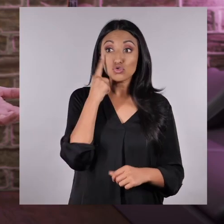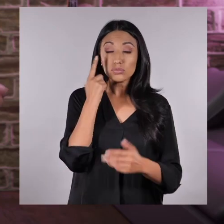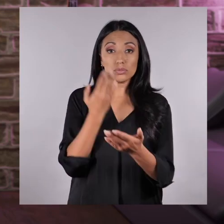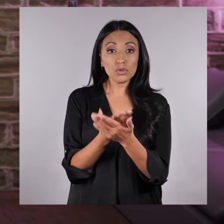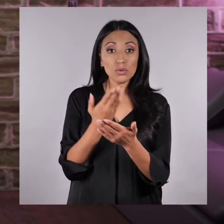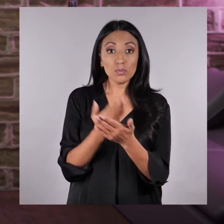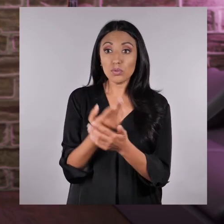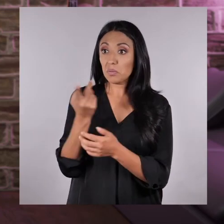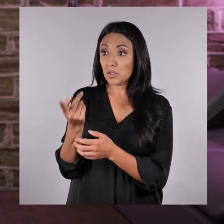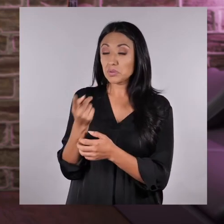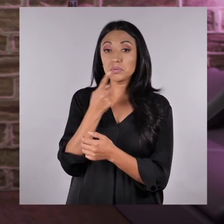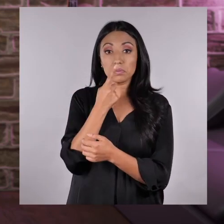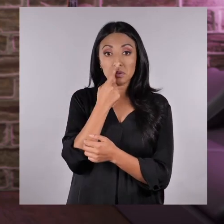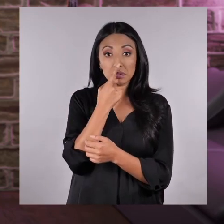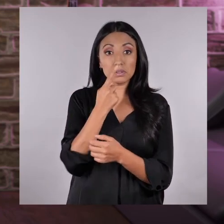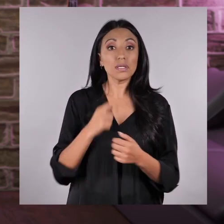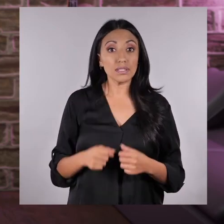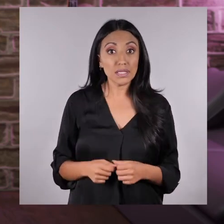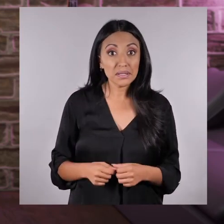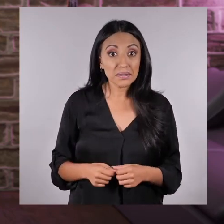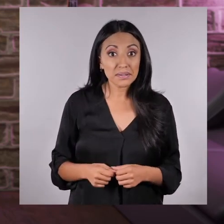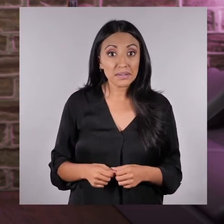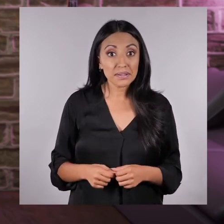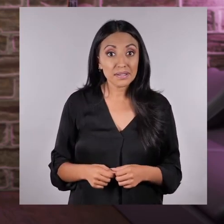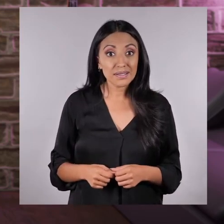parecieron los experimentos con aire, Martichiques?